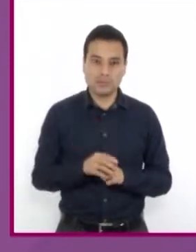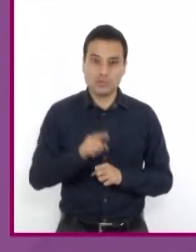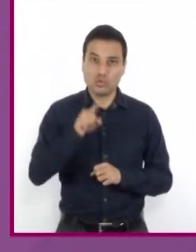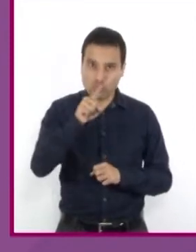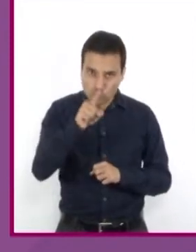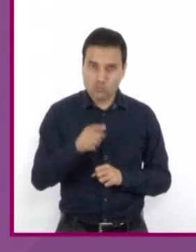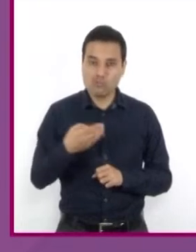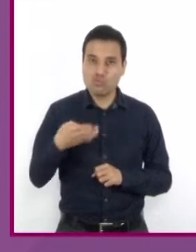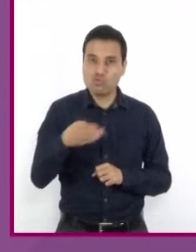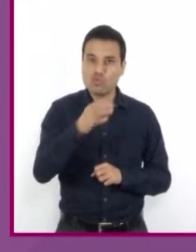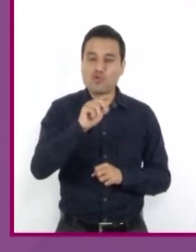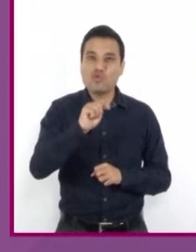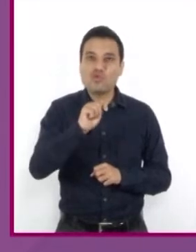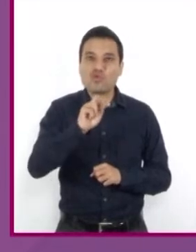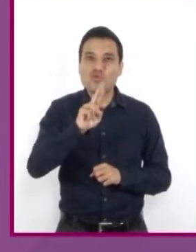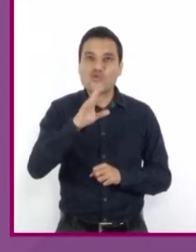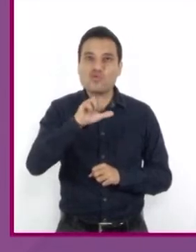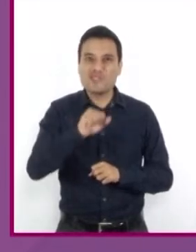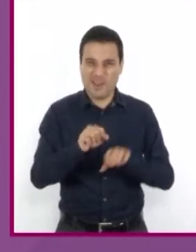tema.